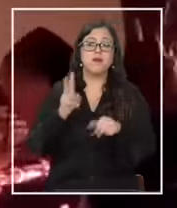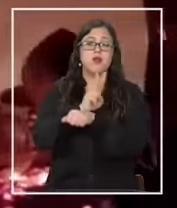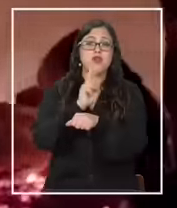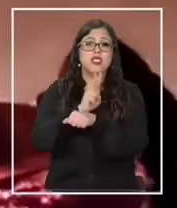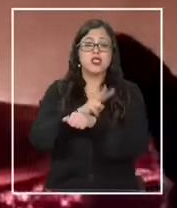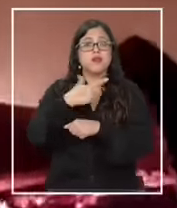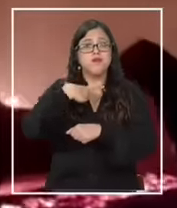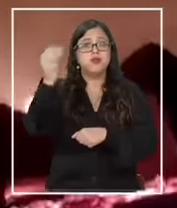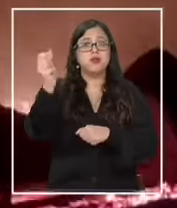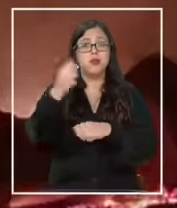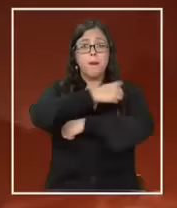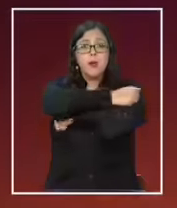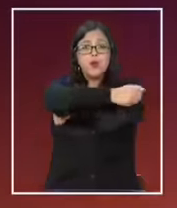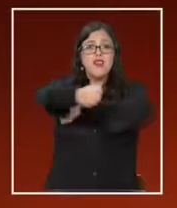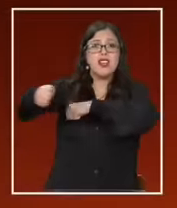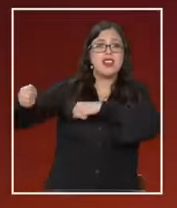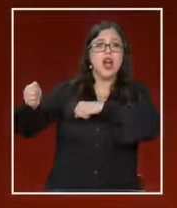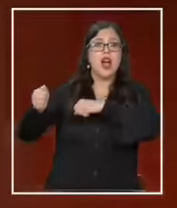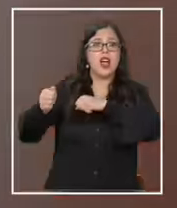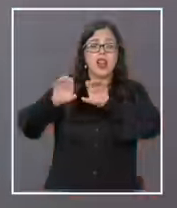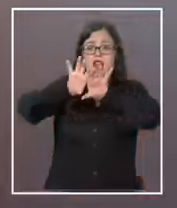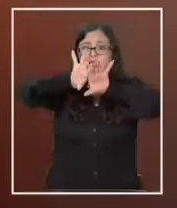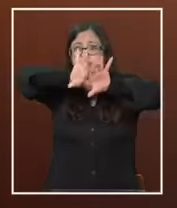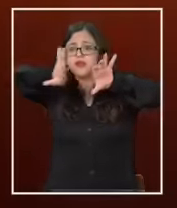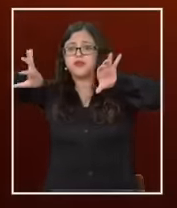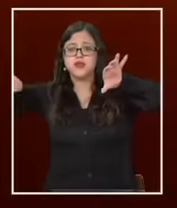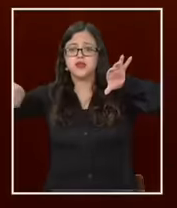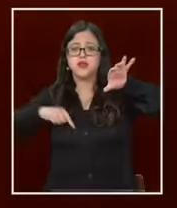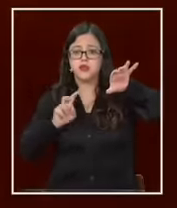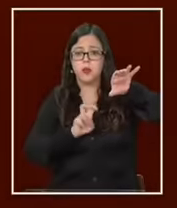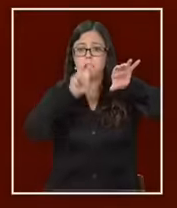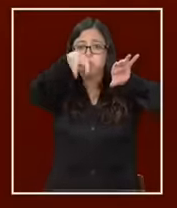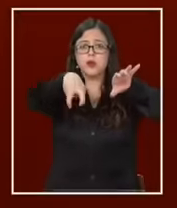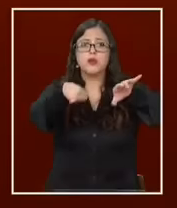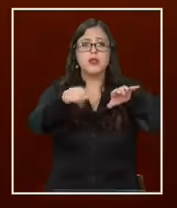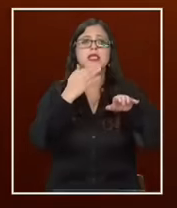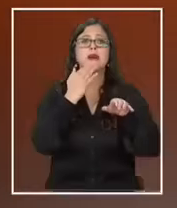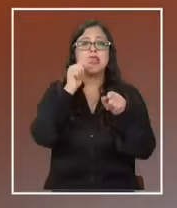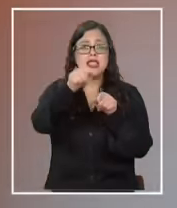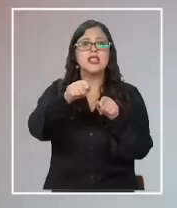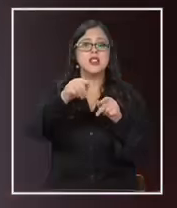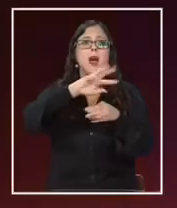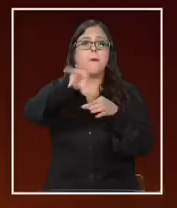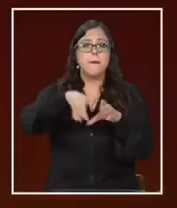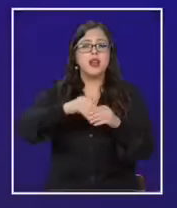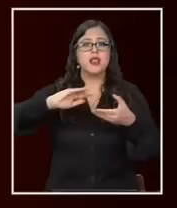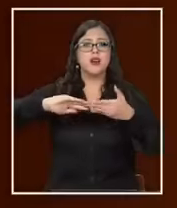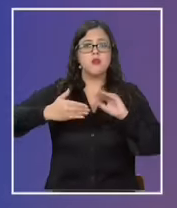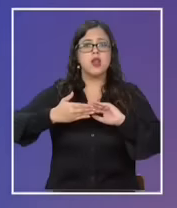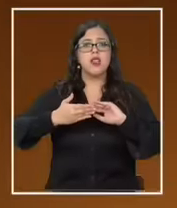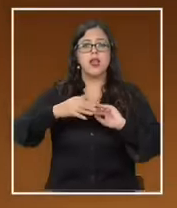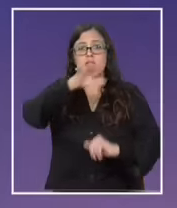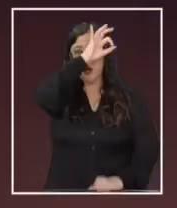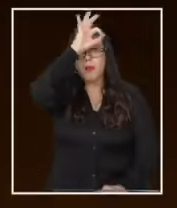providencialmente por una ventana del establecimiento educacional que también pertenecía a una comunidad mapuche.